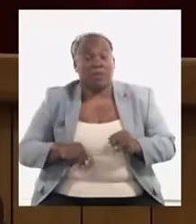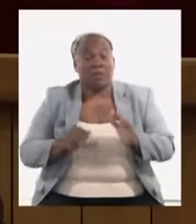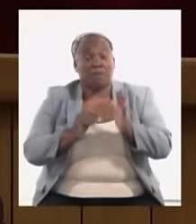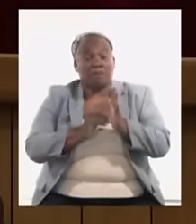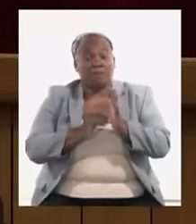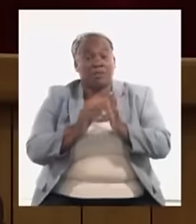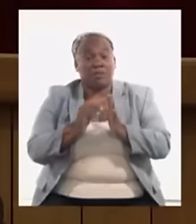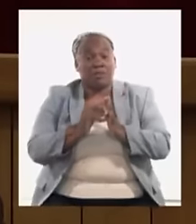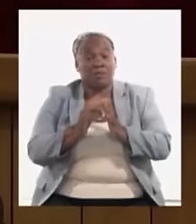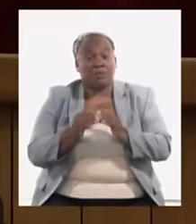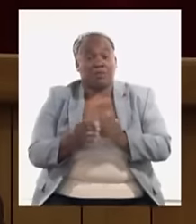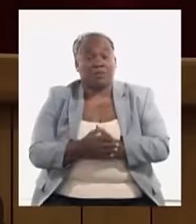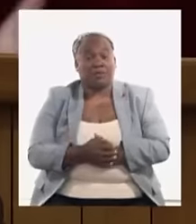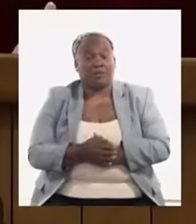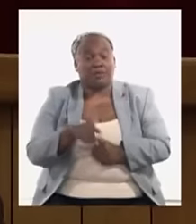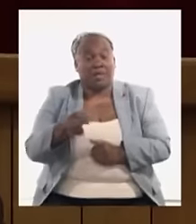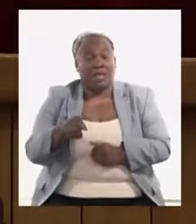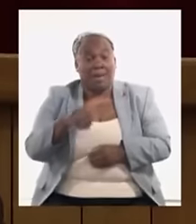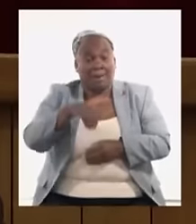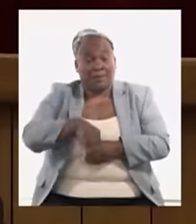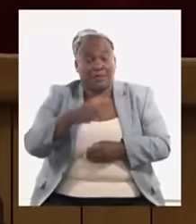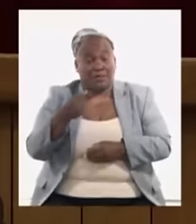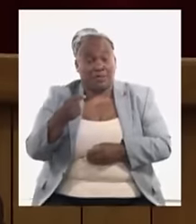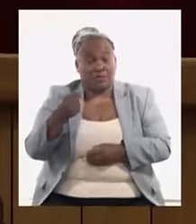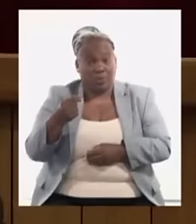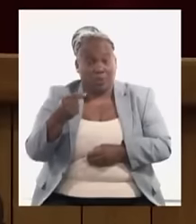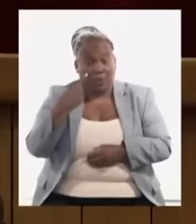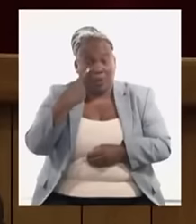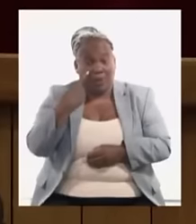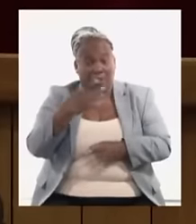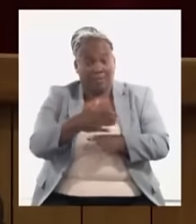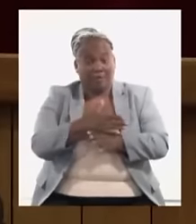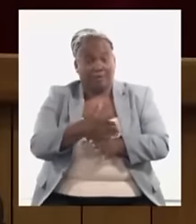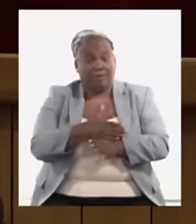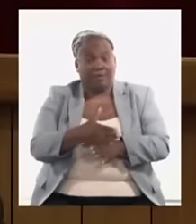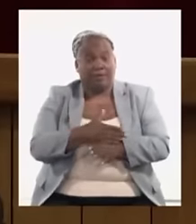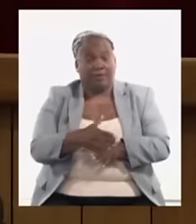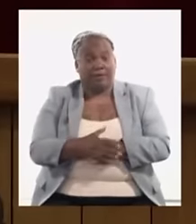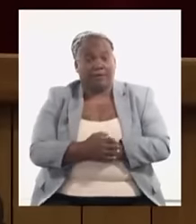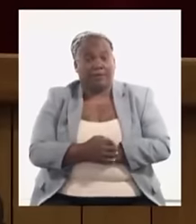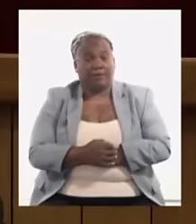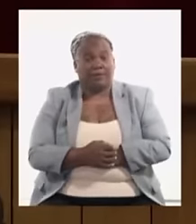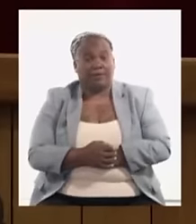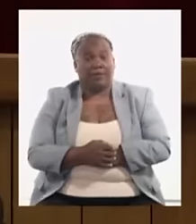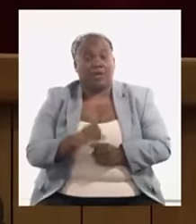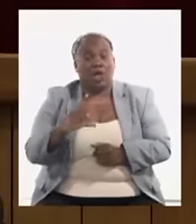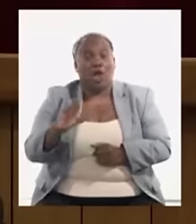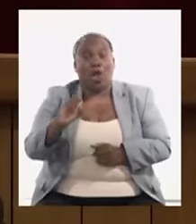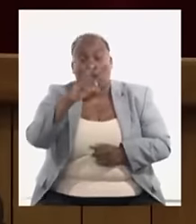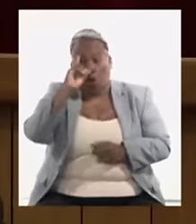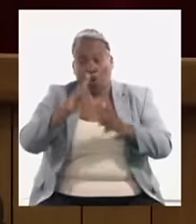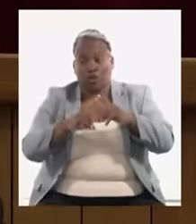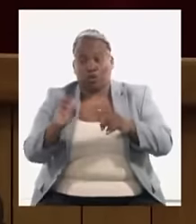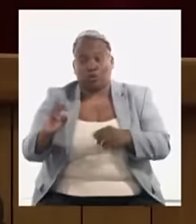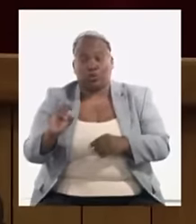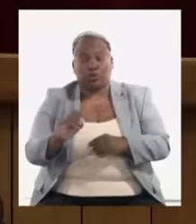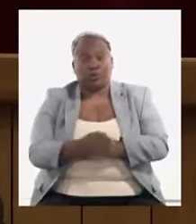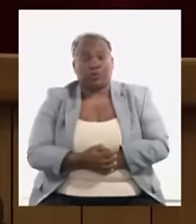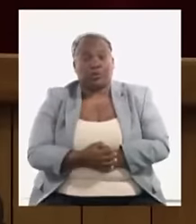pagar desde el presupuesto del Estado para ver esa diferencia entre los costos reales del agua y lo que se cobra